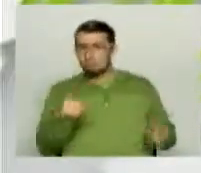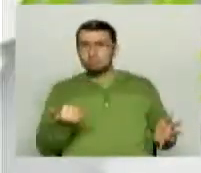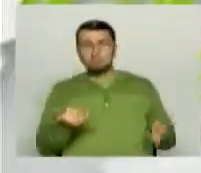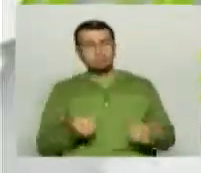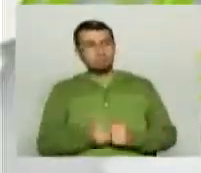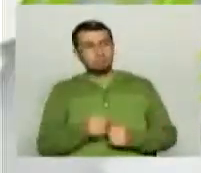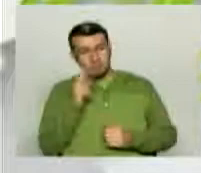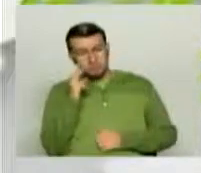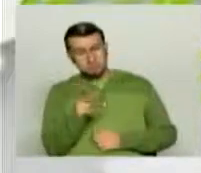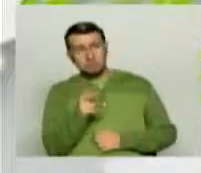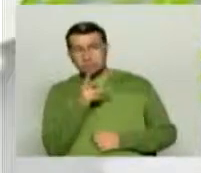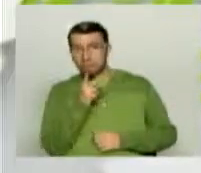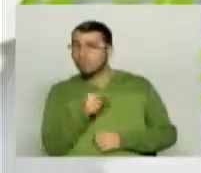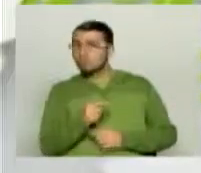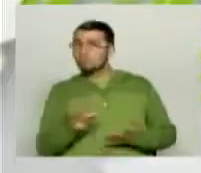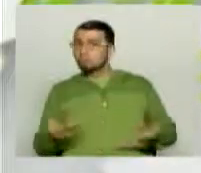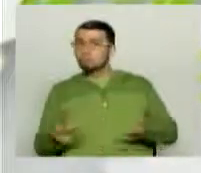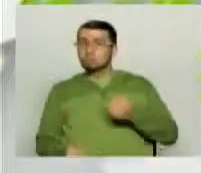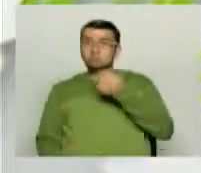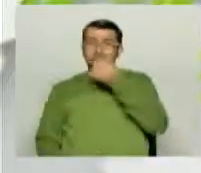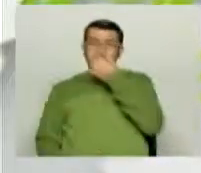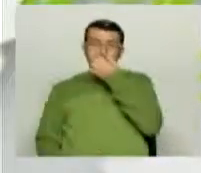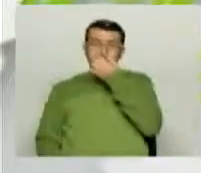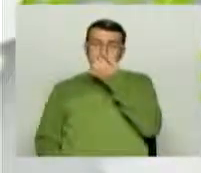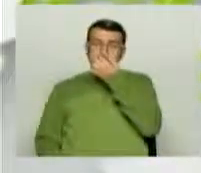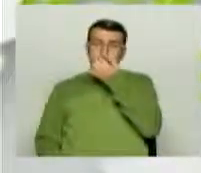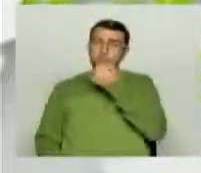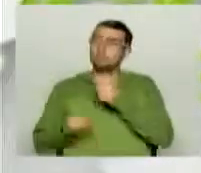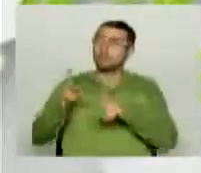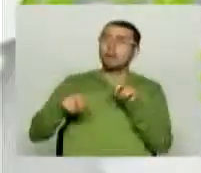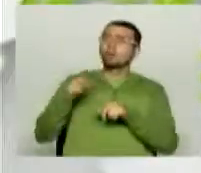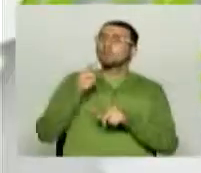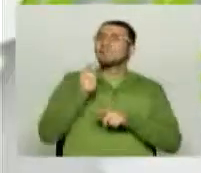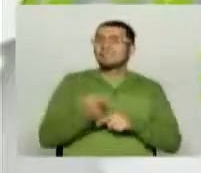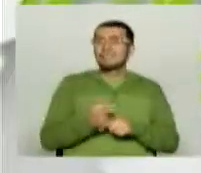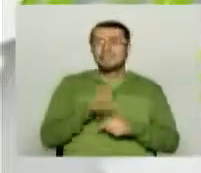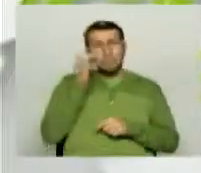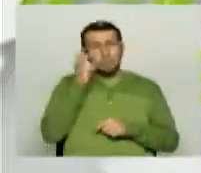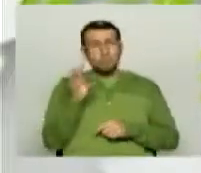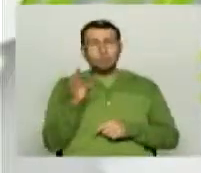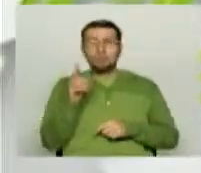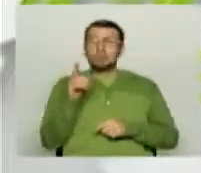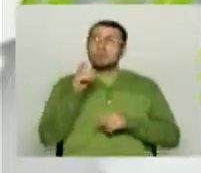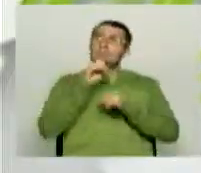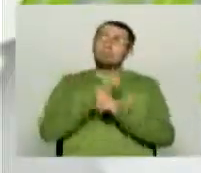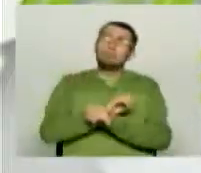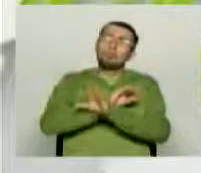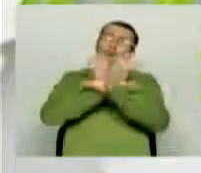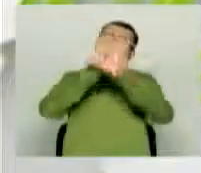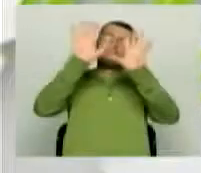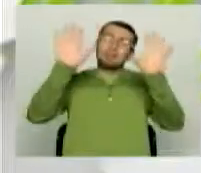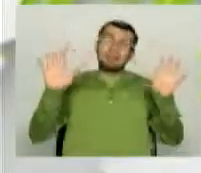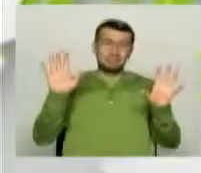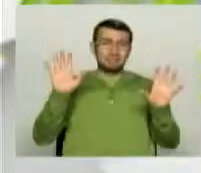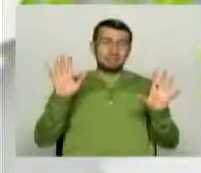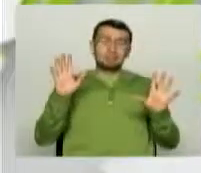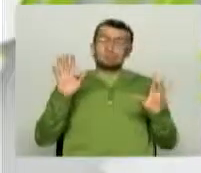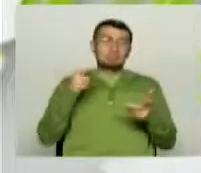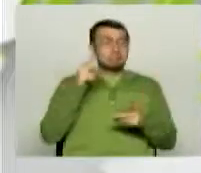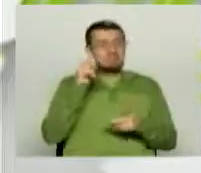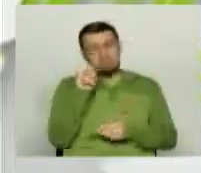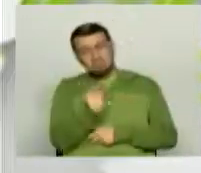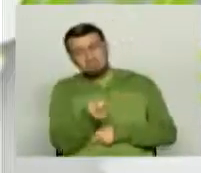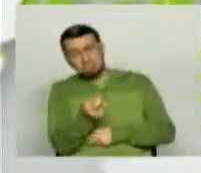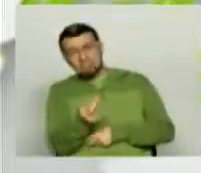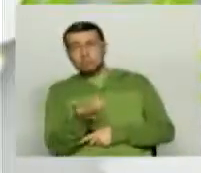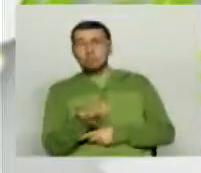absolutamente nada de ese estilo algunos dicen que de pronto perdió algo de brillo la ceremonia de inauguración porque se hizo de día porque en las horas de